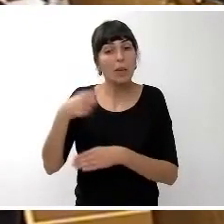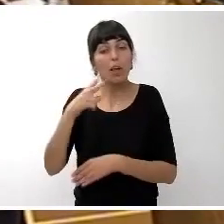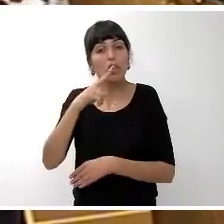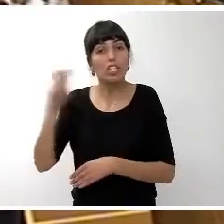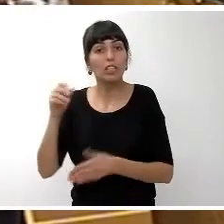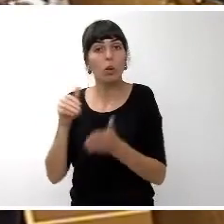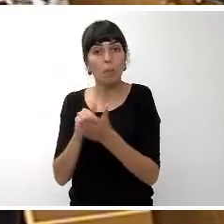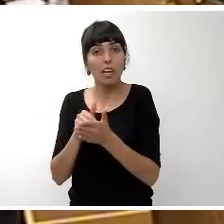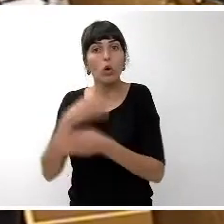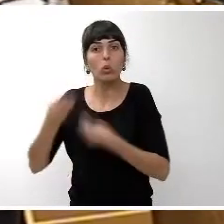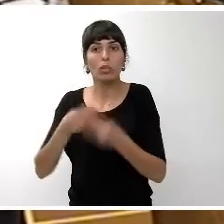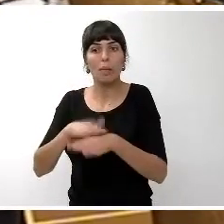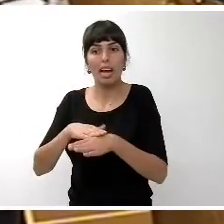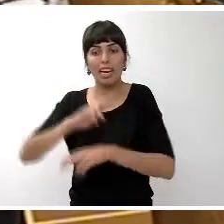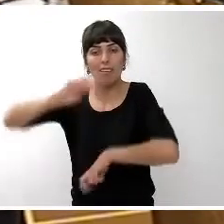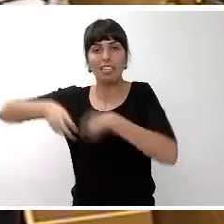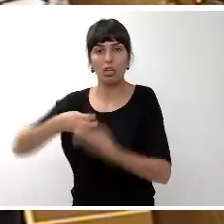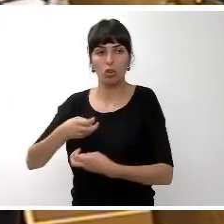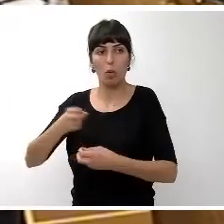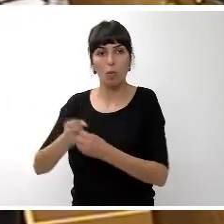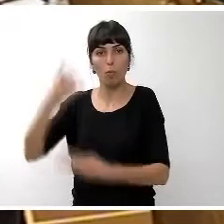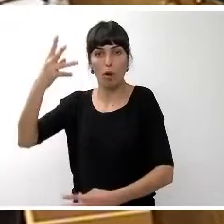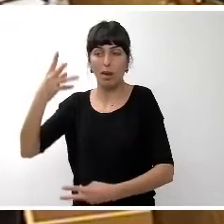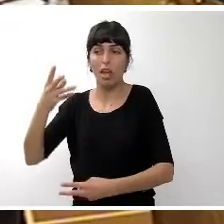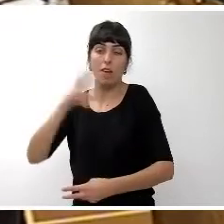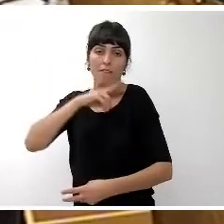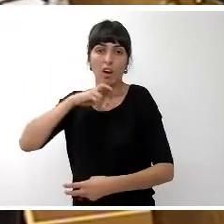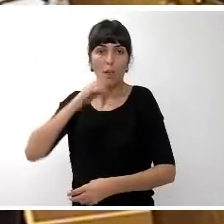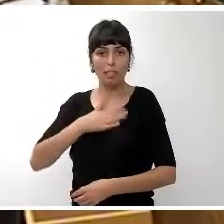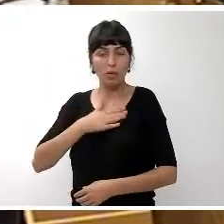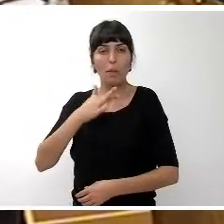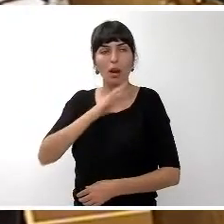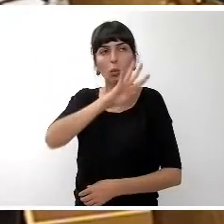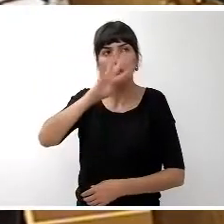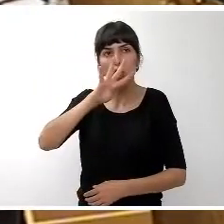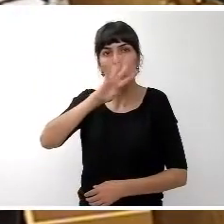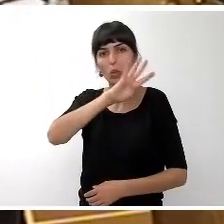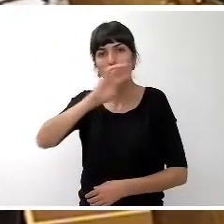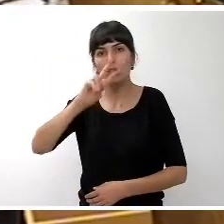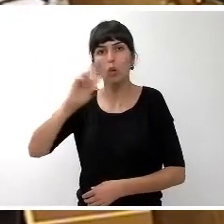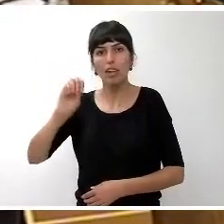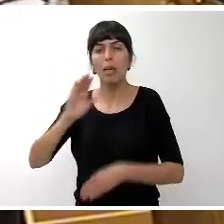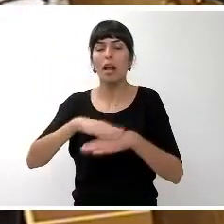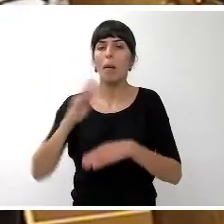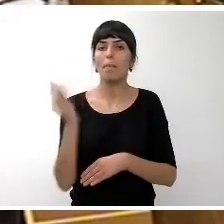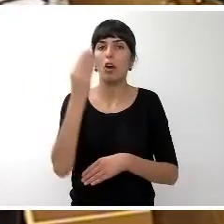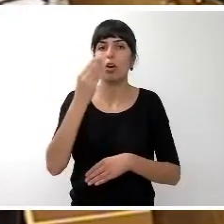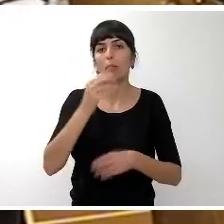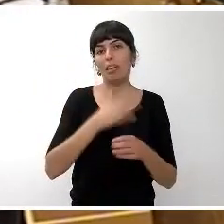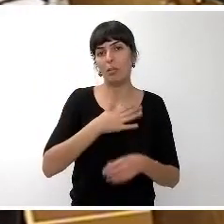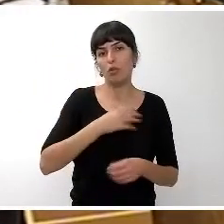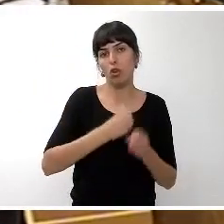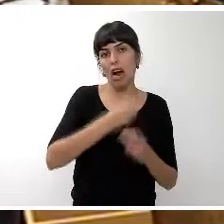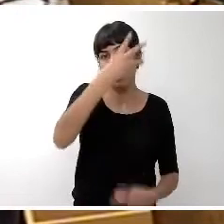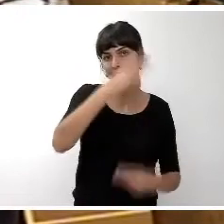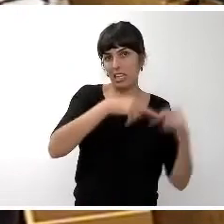a la rehabilitación de inmuebles con valor patrimonial y 420 a subvenciones a la mejora del patrimonio arquitectónico siguiendo en la